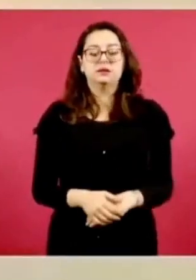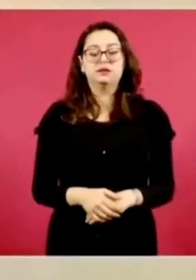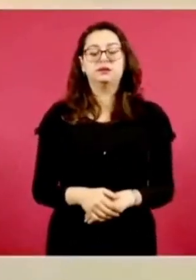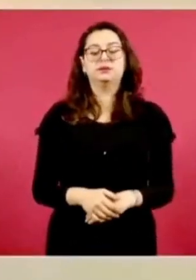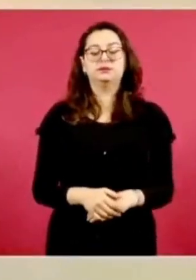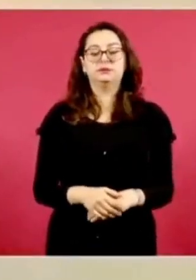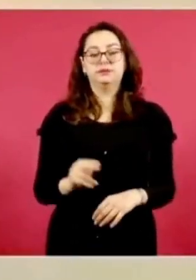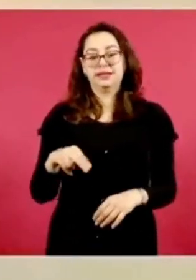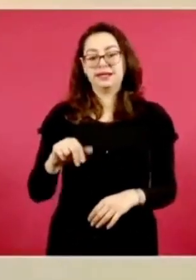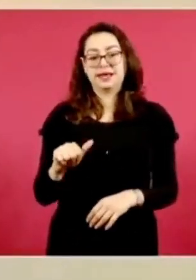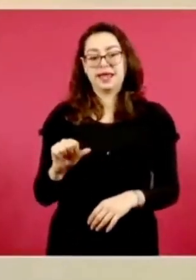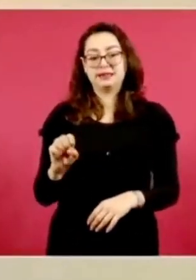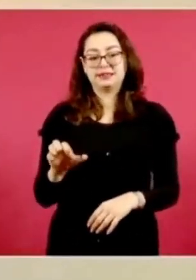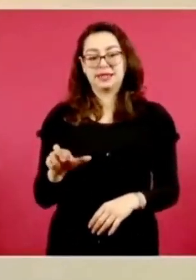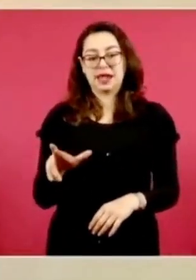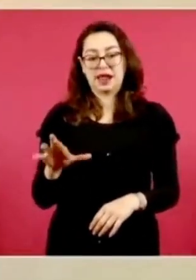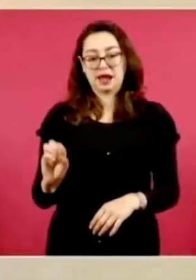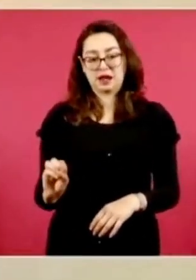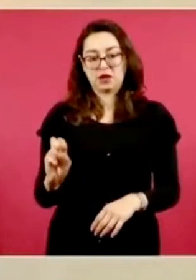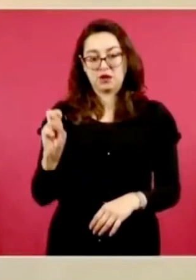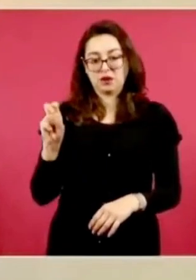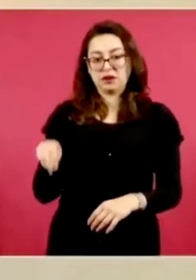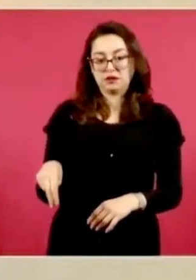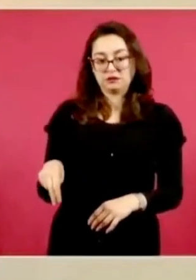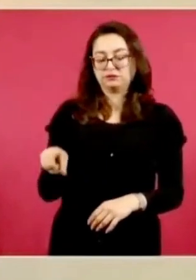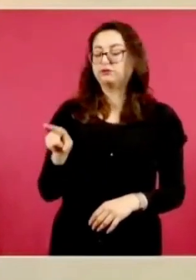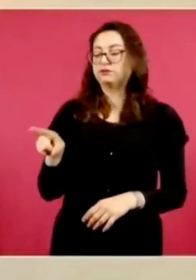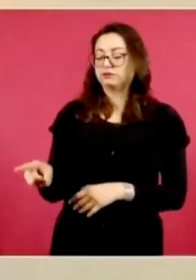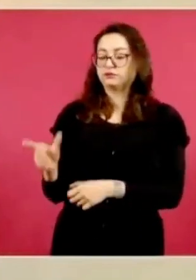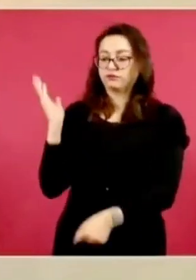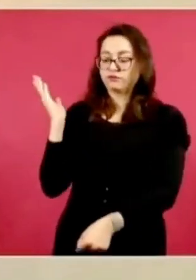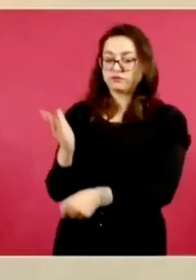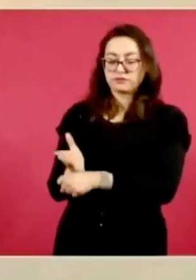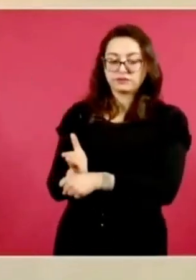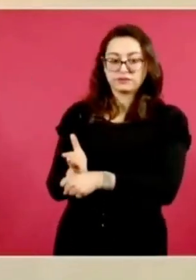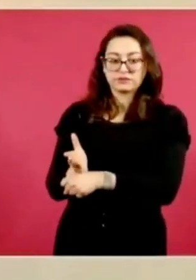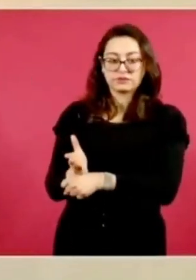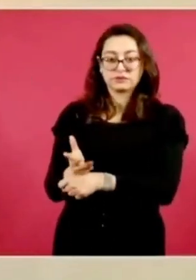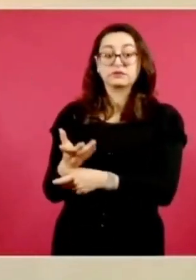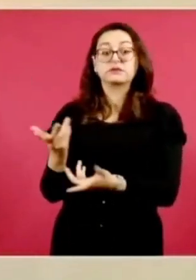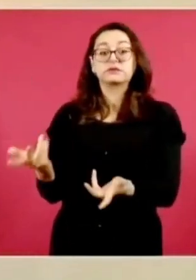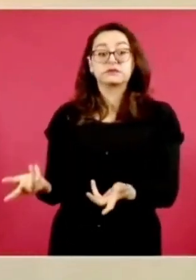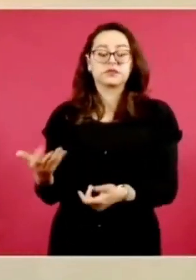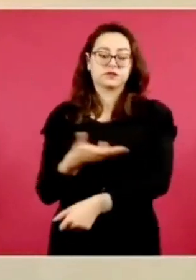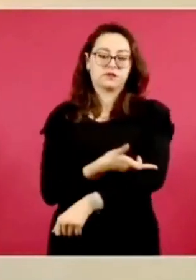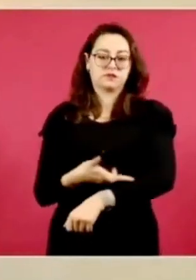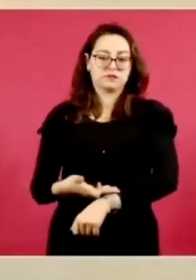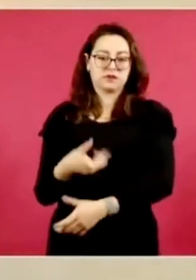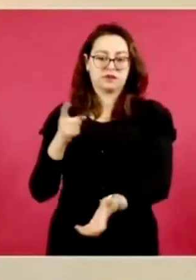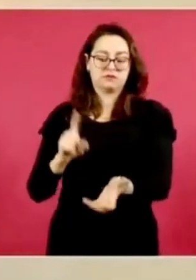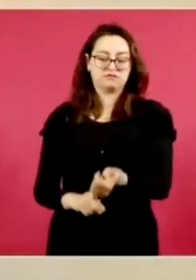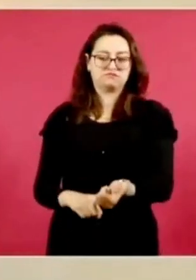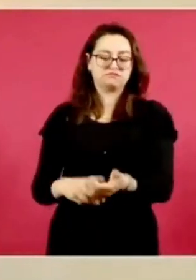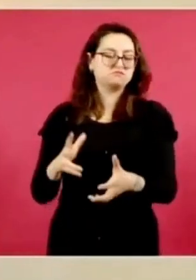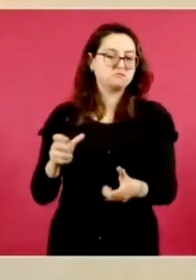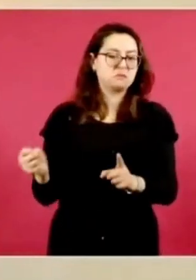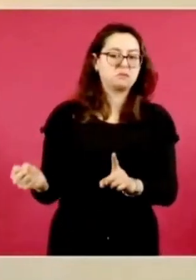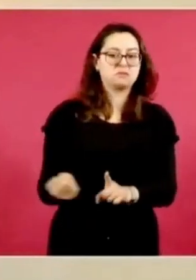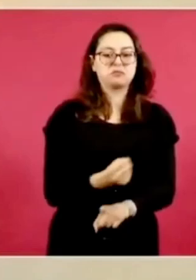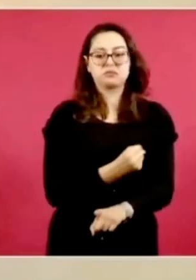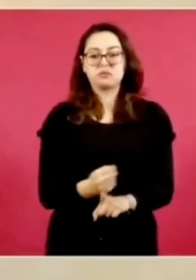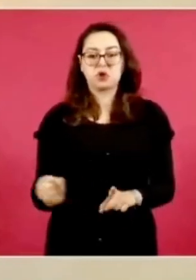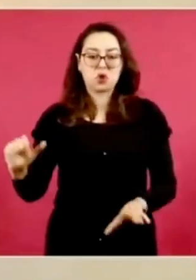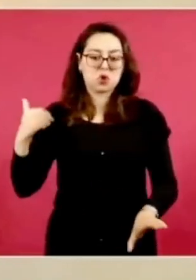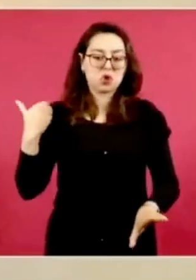Nazario N., tras acreditar su responsabilidad en el delito de violencia familiar cometido en agravio de su